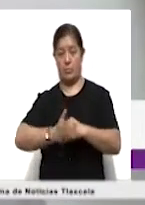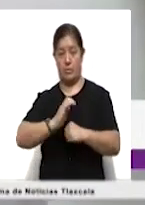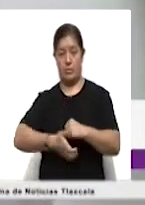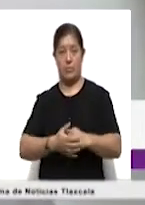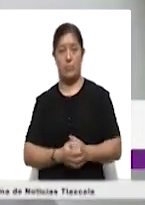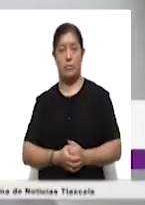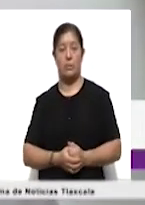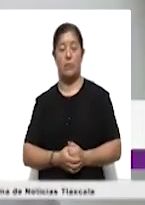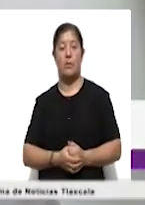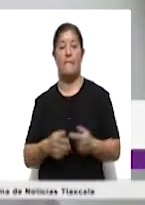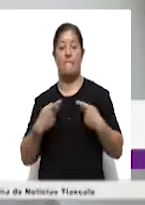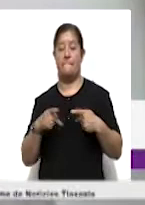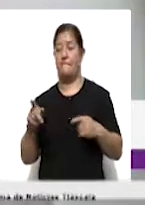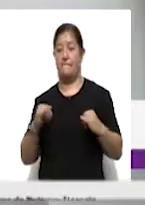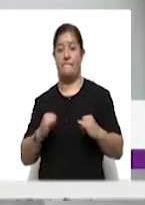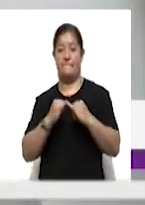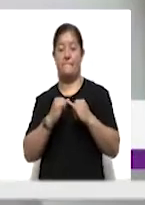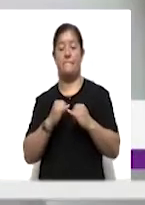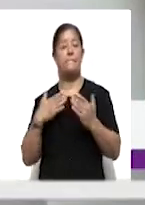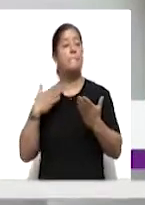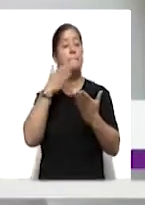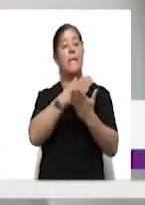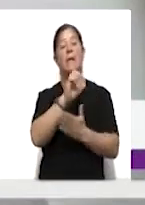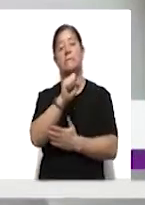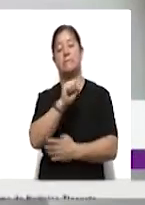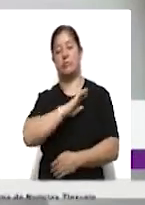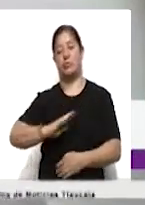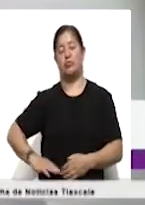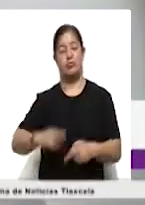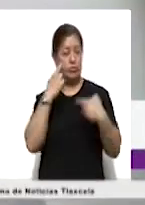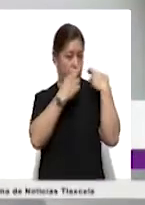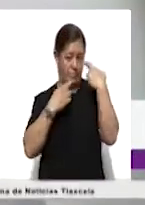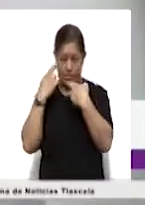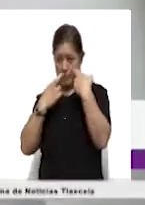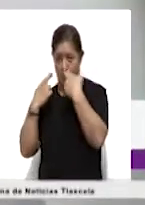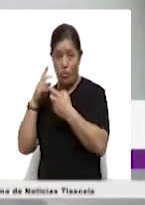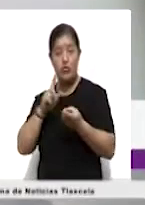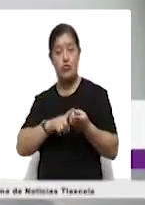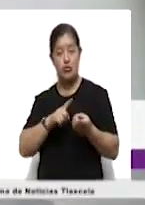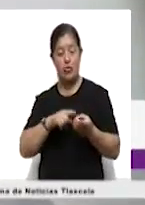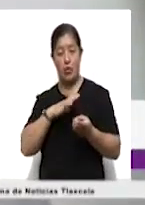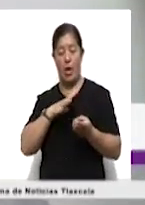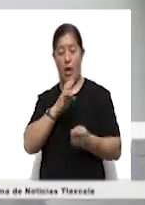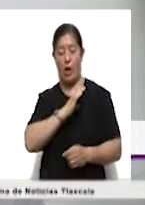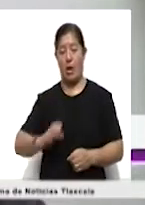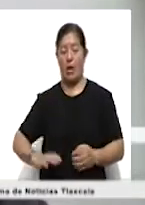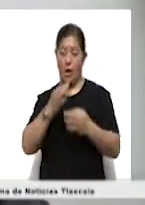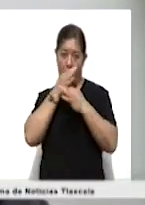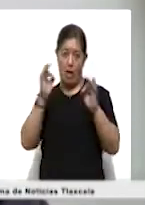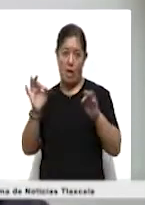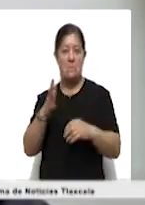personal del instituto a revisar cada uno de los 60 municipios donde hay propaganda electoral. Se hace un